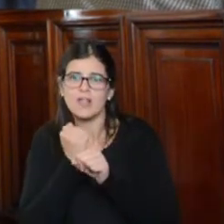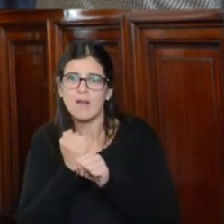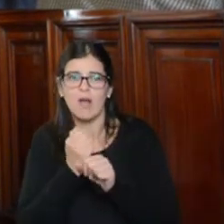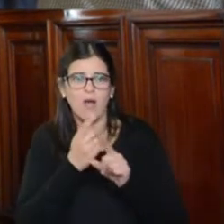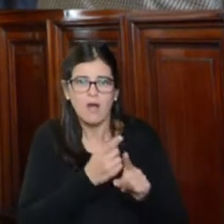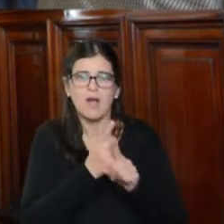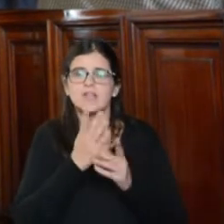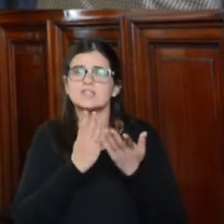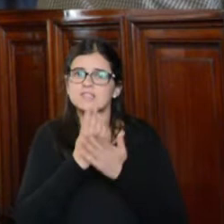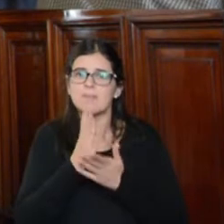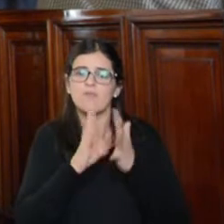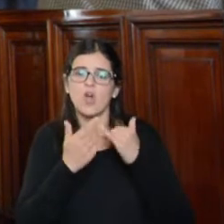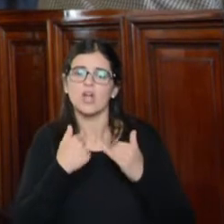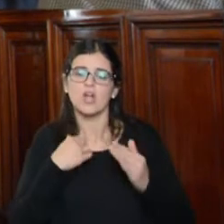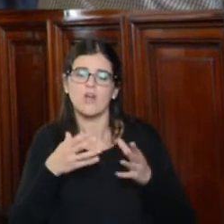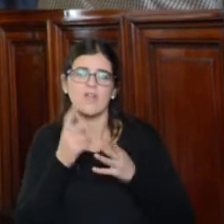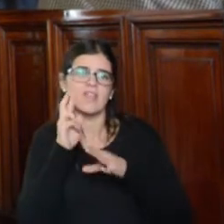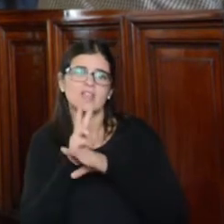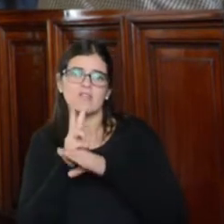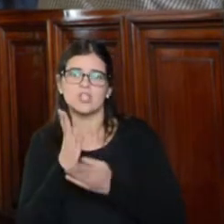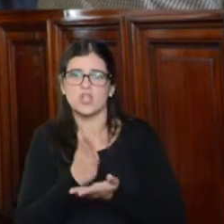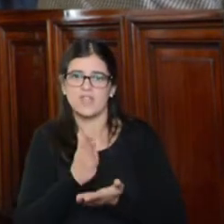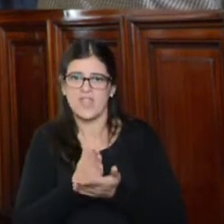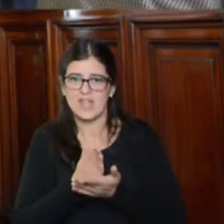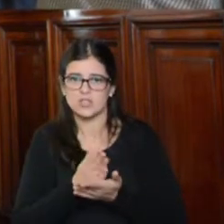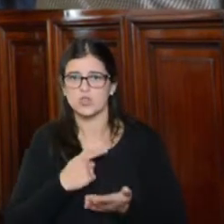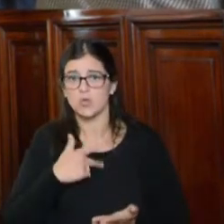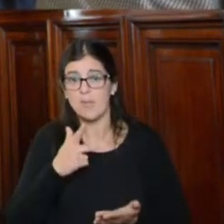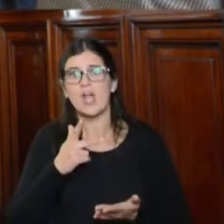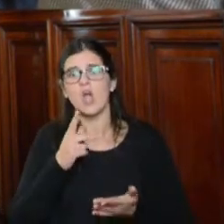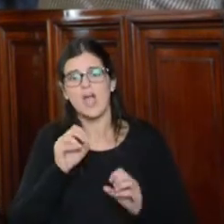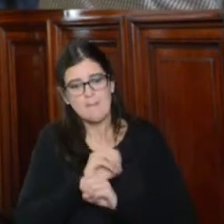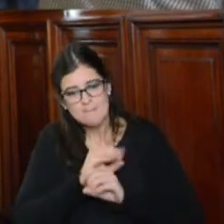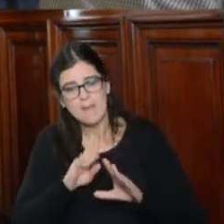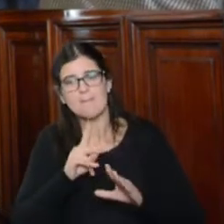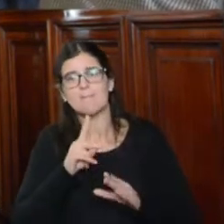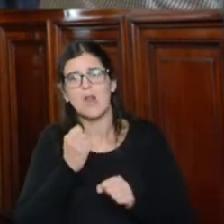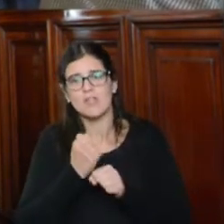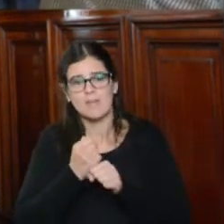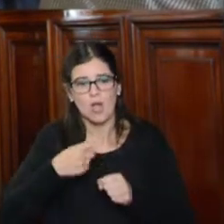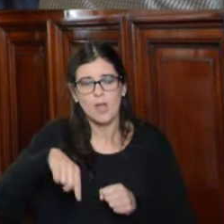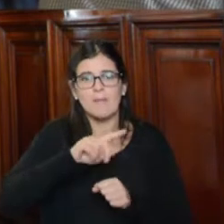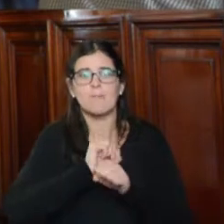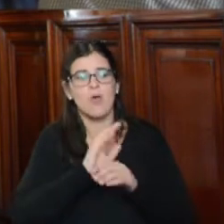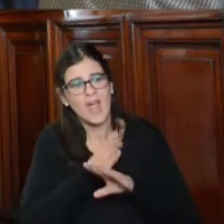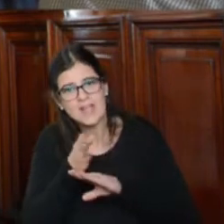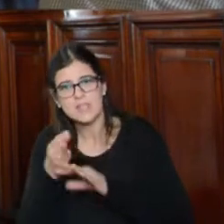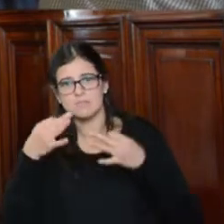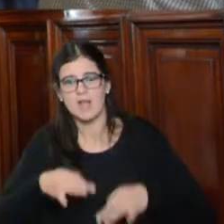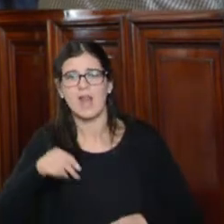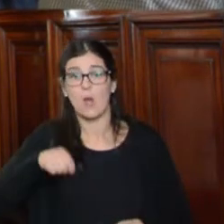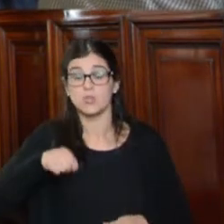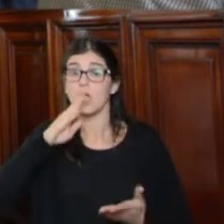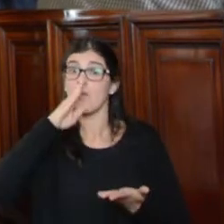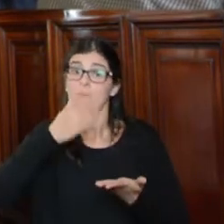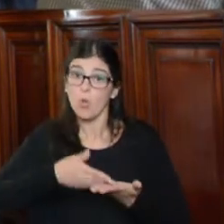constituye un agravio en nuestro carácter de defensores de los derechos humanos y afecta a los trabajadores en su derecho fundamental de acceso a la justicia. Por